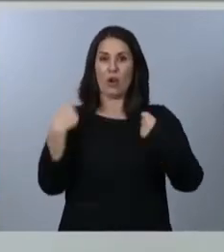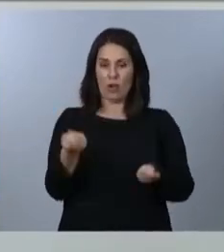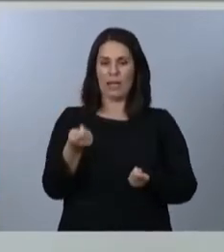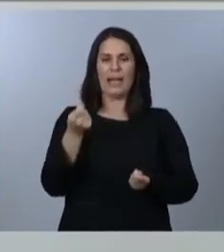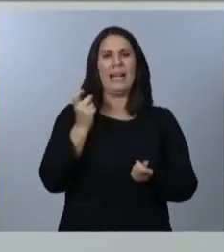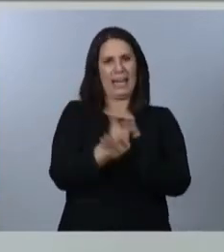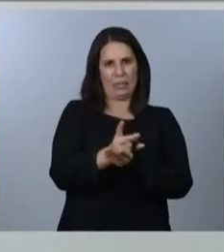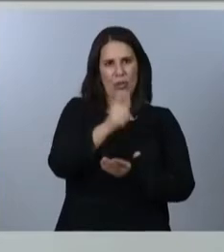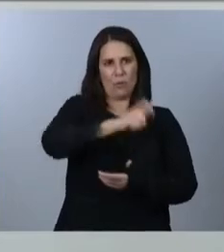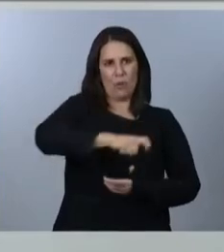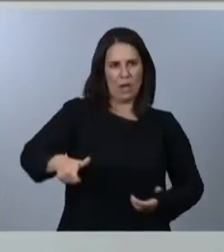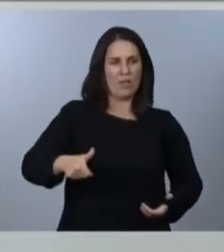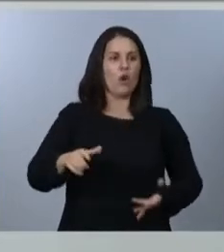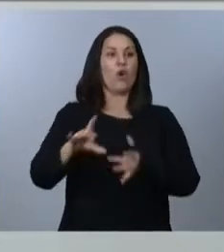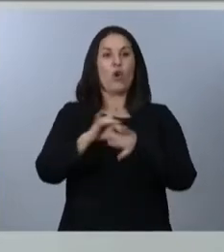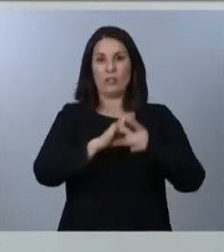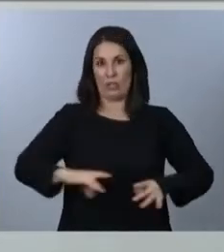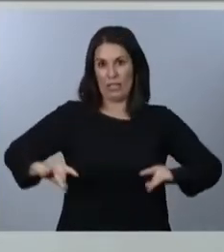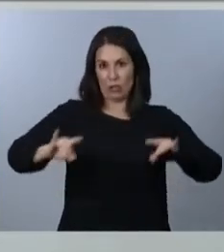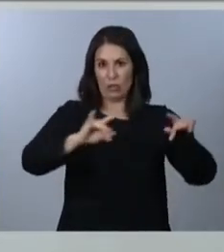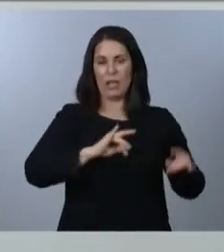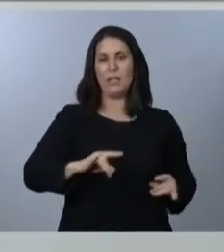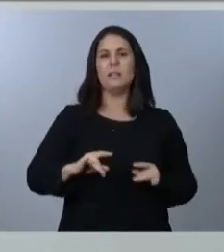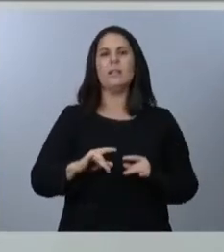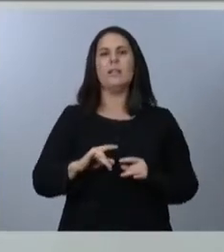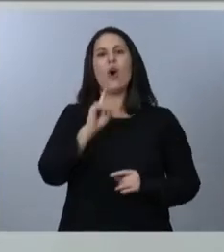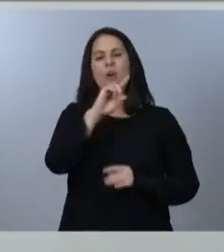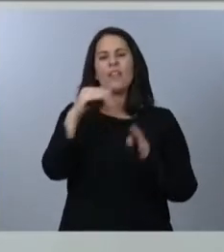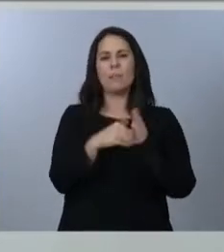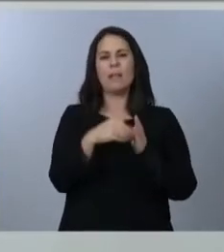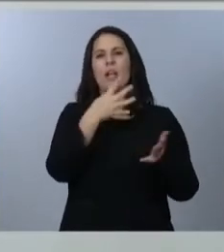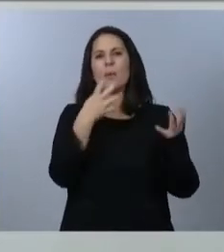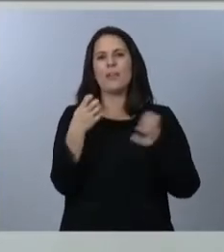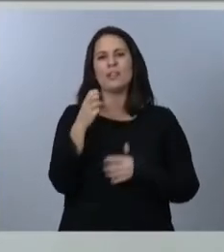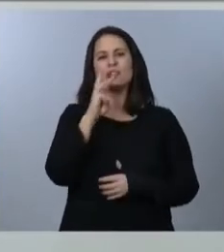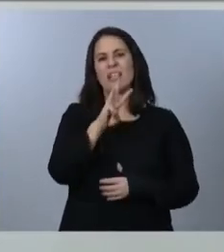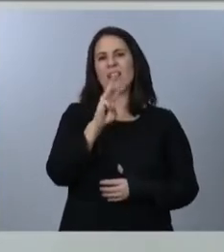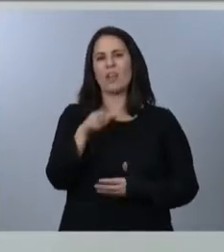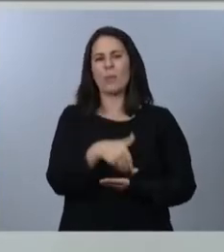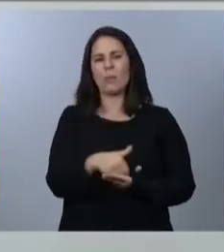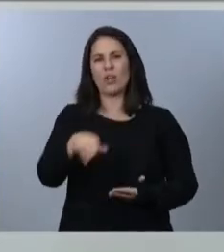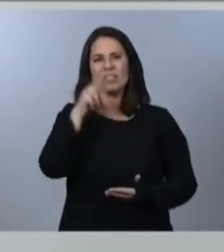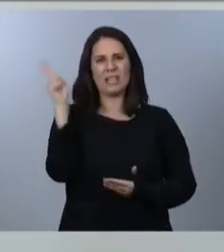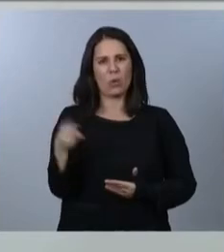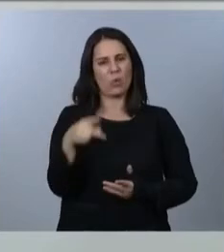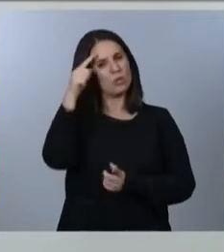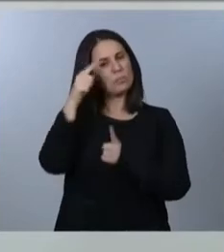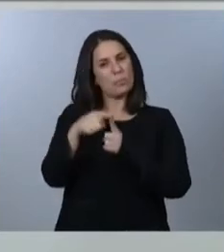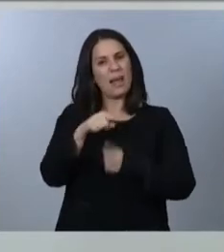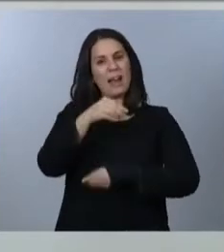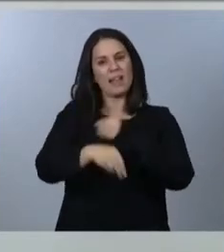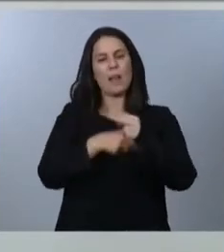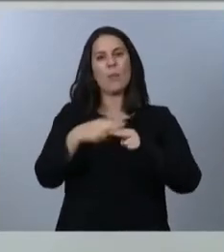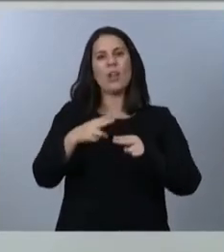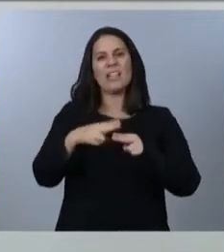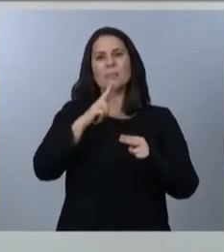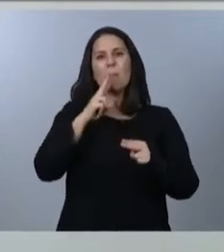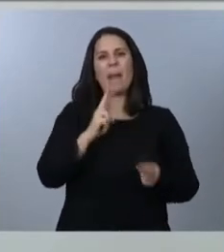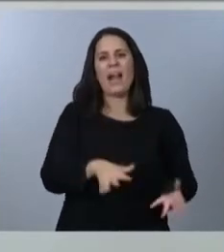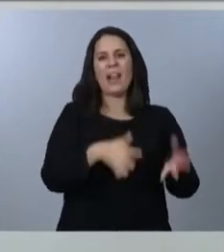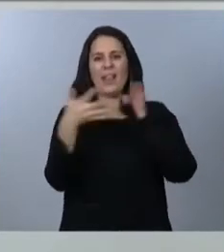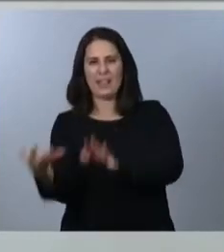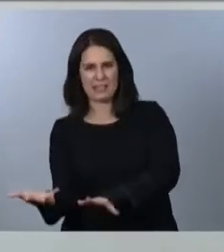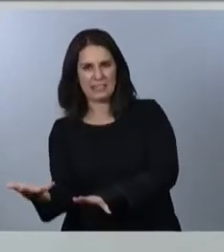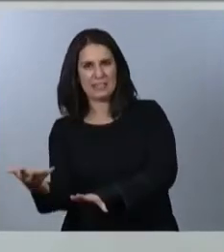territorial, contará con 11.935 millones de euros para ejecutar políticas verdes, que nos van a ayudar a